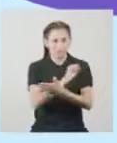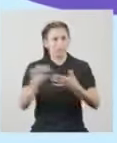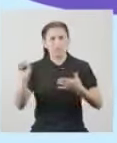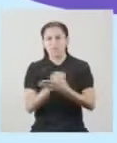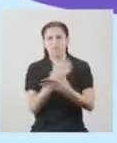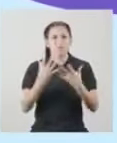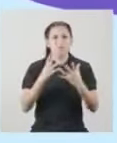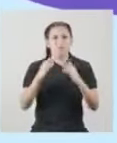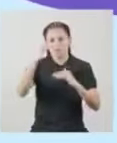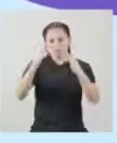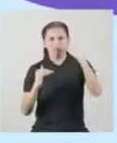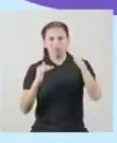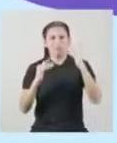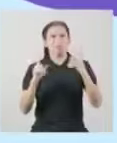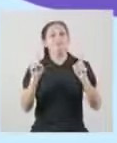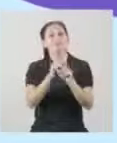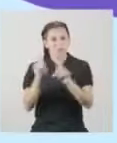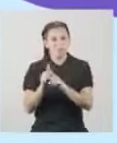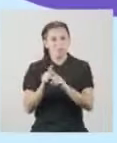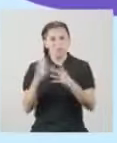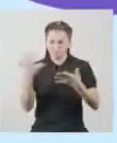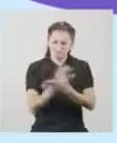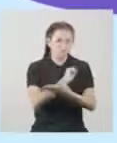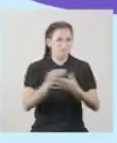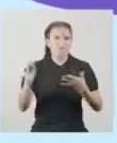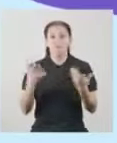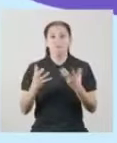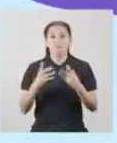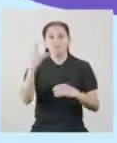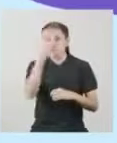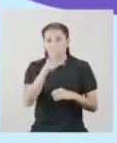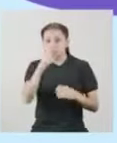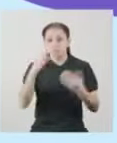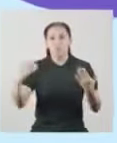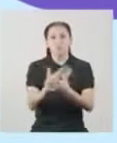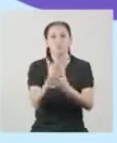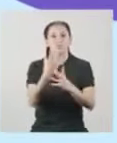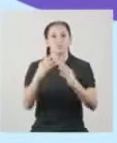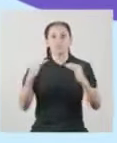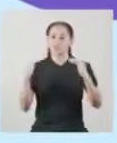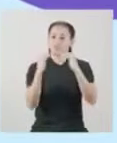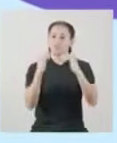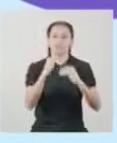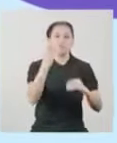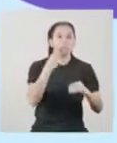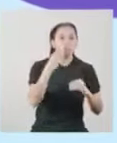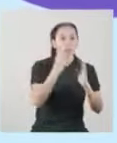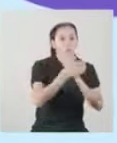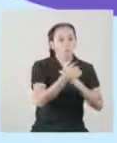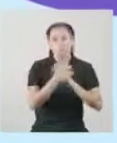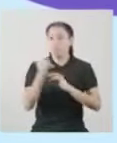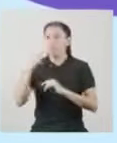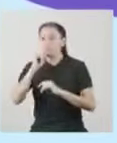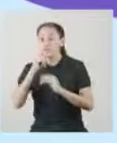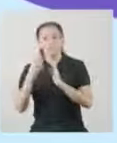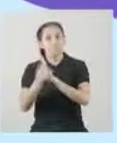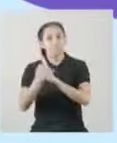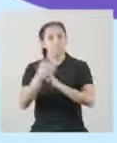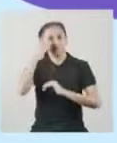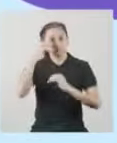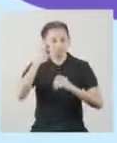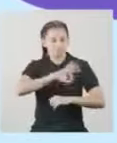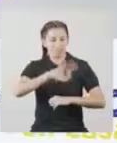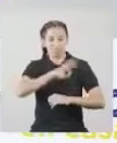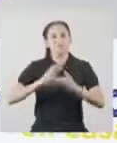eliminamos las brechas de desigualdad Y a la misma vez descubrimos las capacidades tanto de hombres como mujeres Beneficiando el